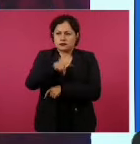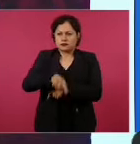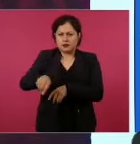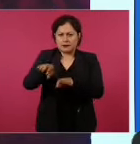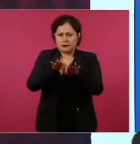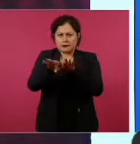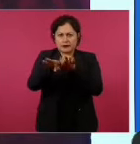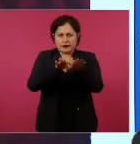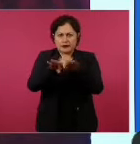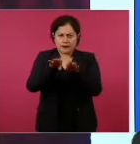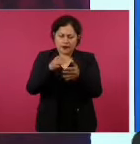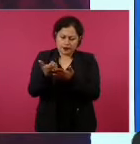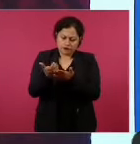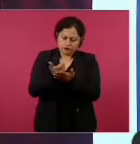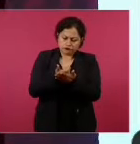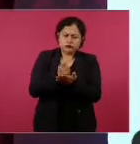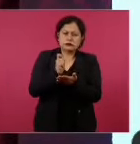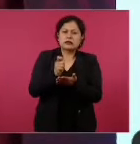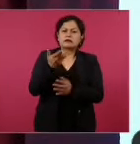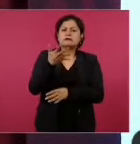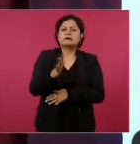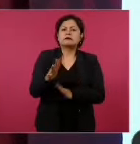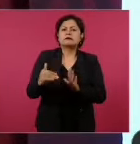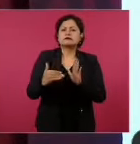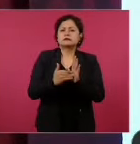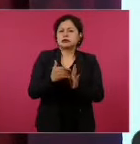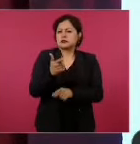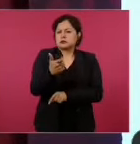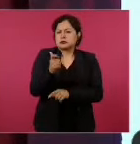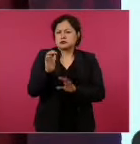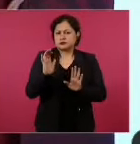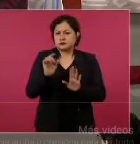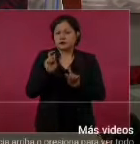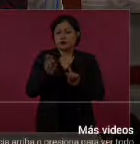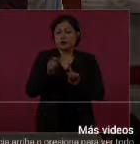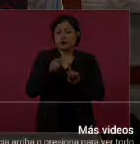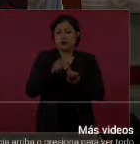pesos, pudiese a través de este sistema solidario.